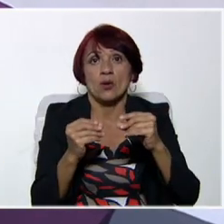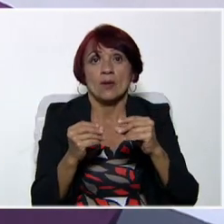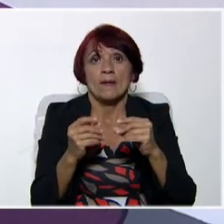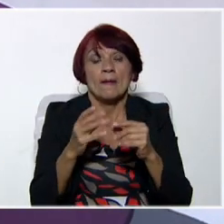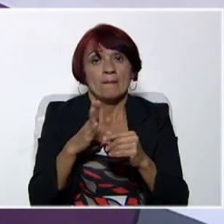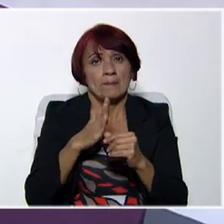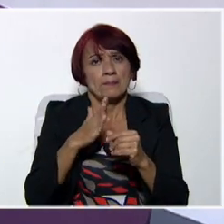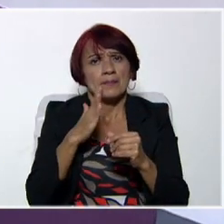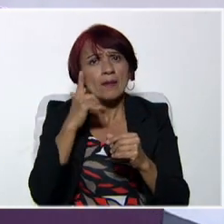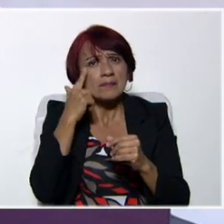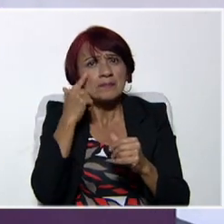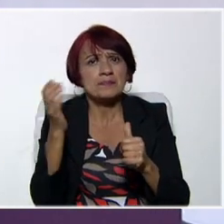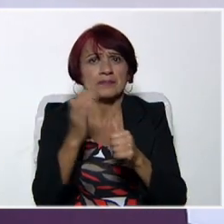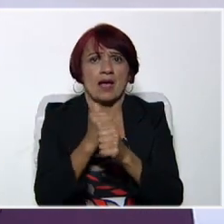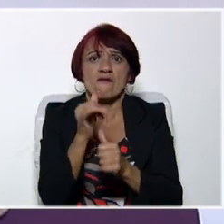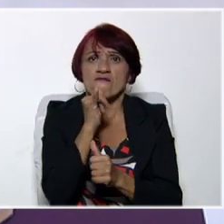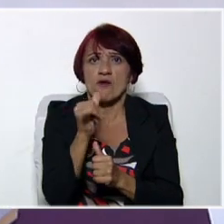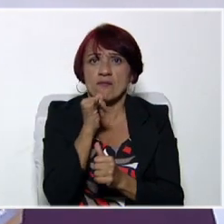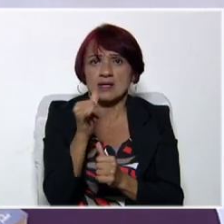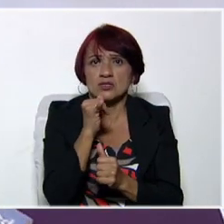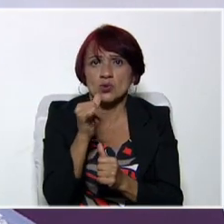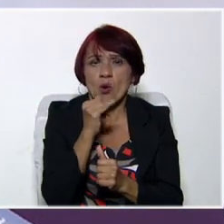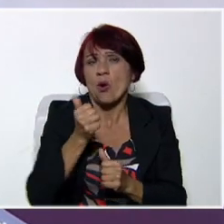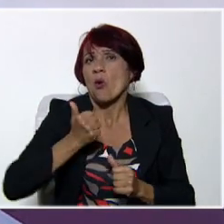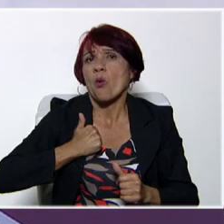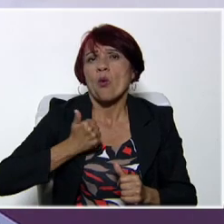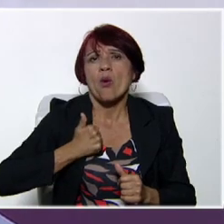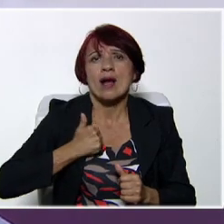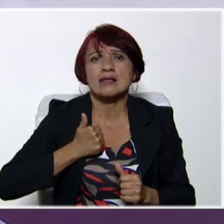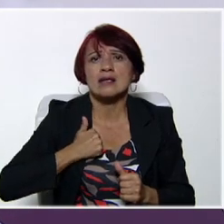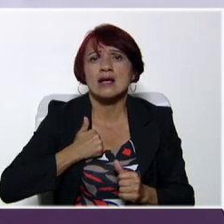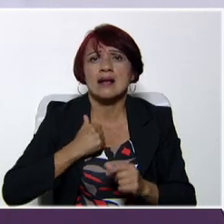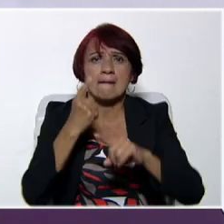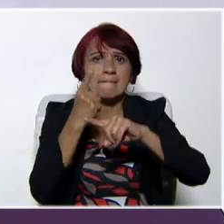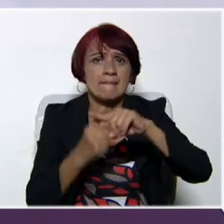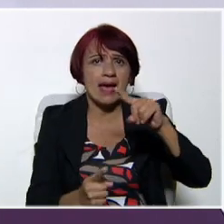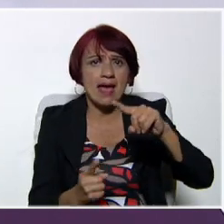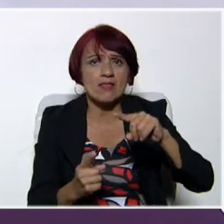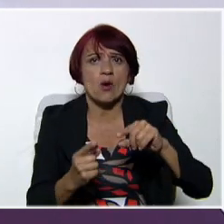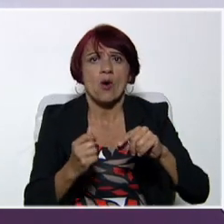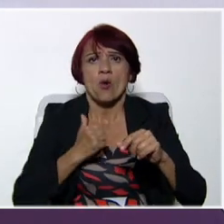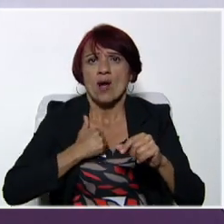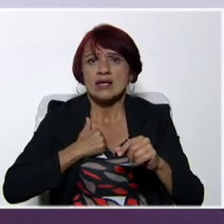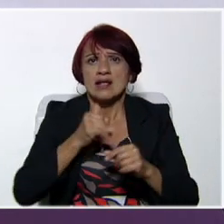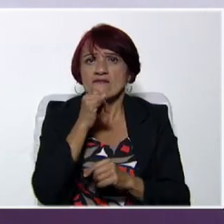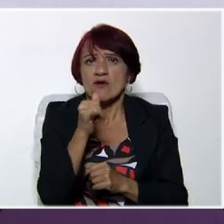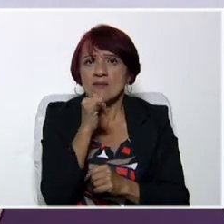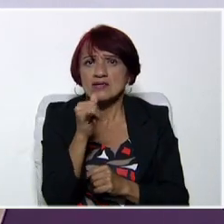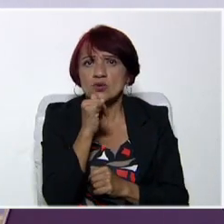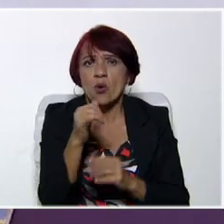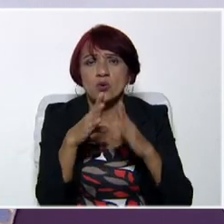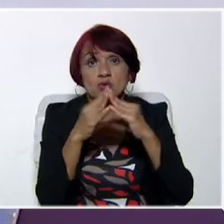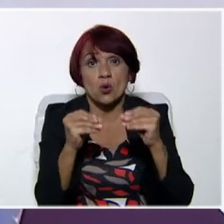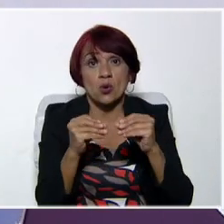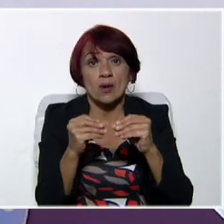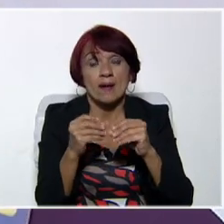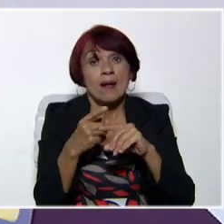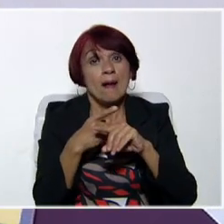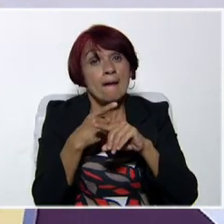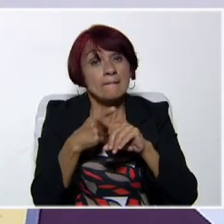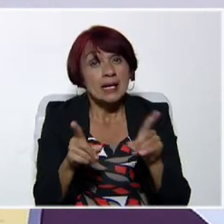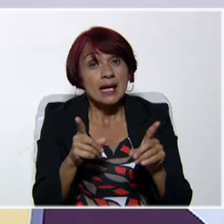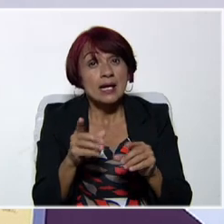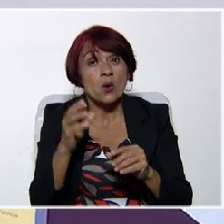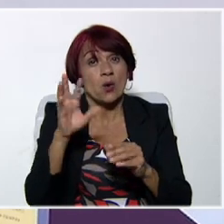conseguir información en cualquier medio. ¿Ok? Cualquier tipo de información. Pero la desventaja que